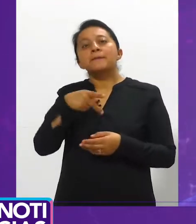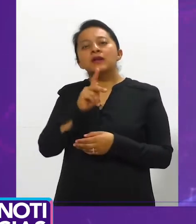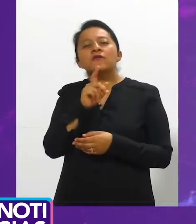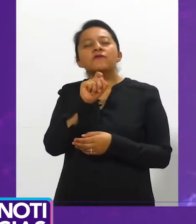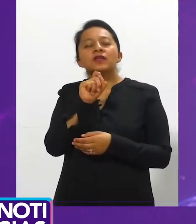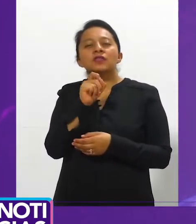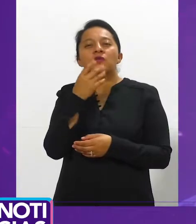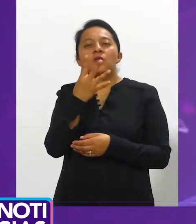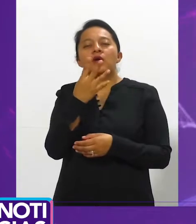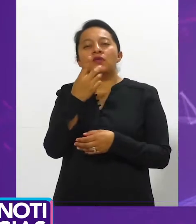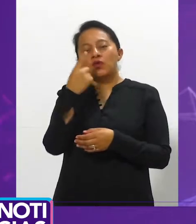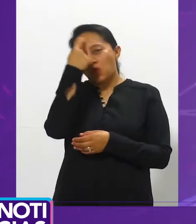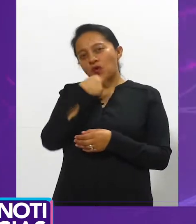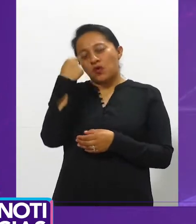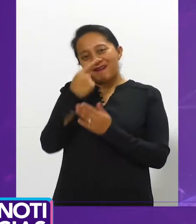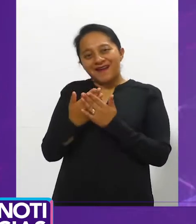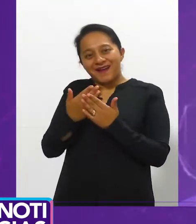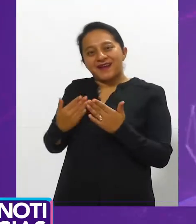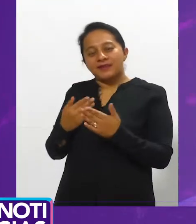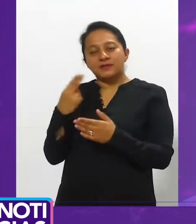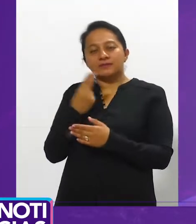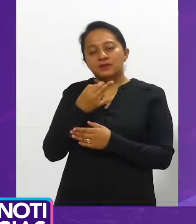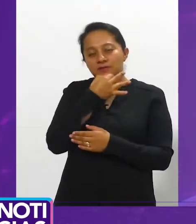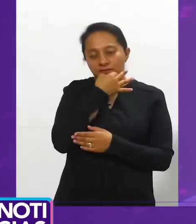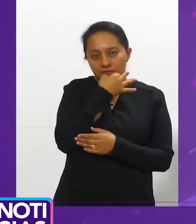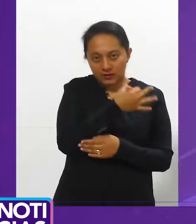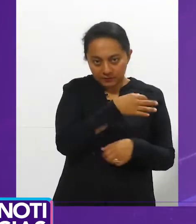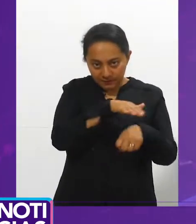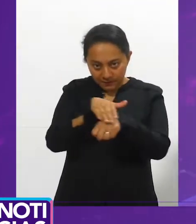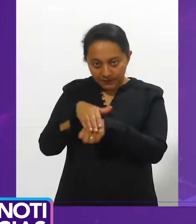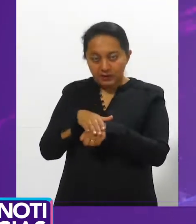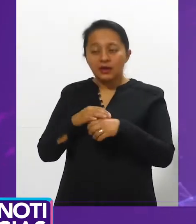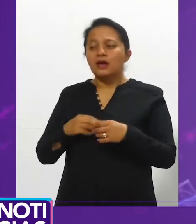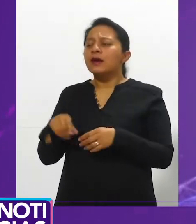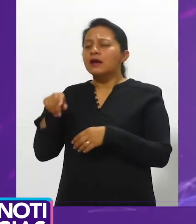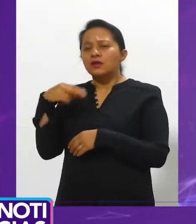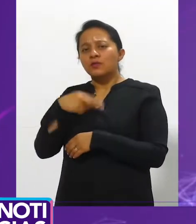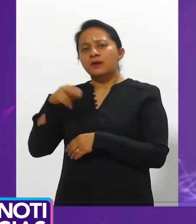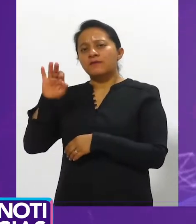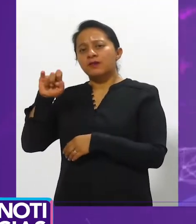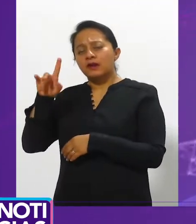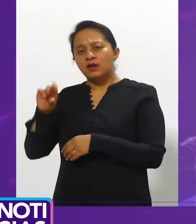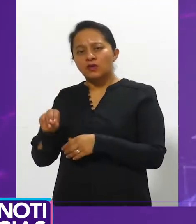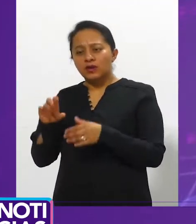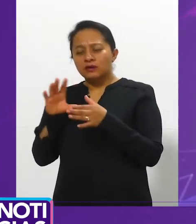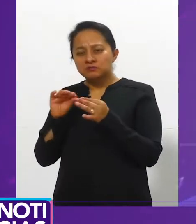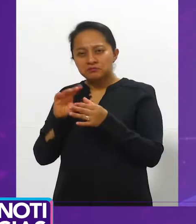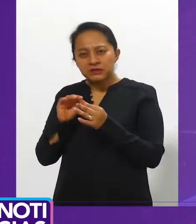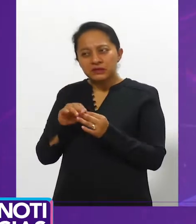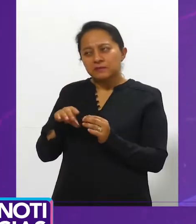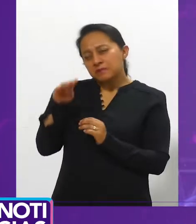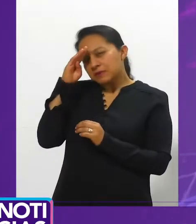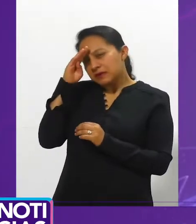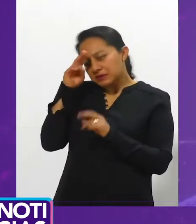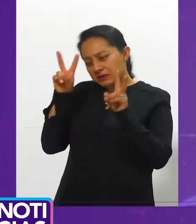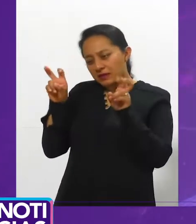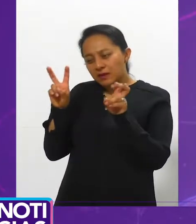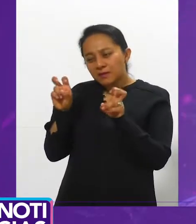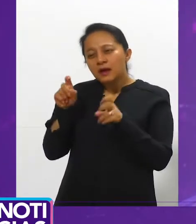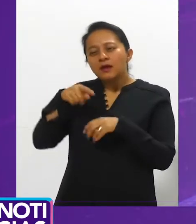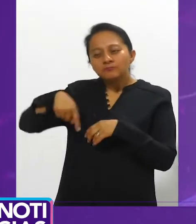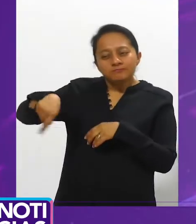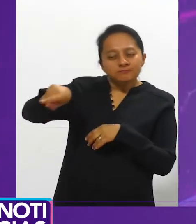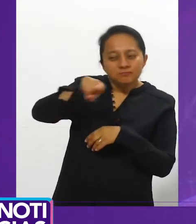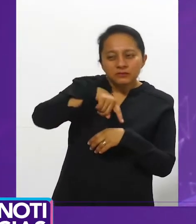se está consensando, sin embargo, de no contar con dicha propuesta de modificación en tiempo, el reglamento entrará en vigor tal